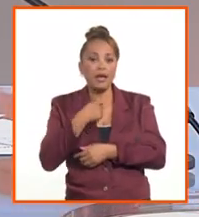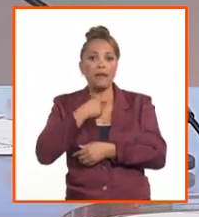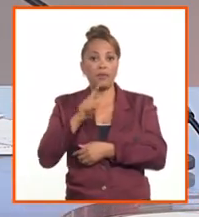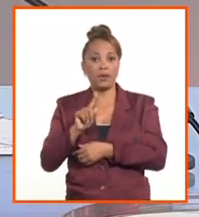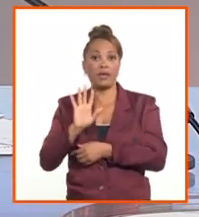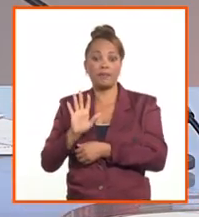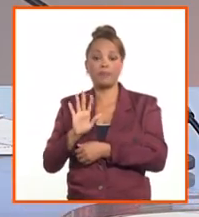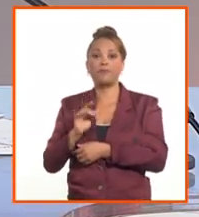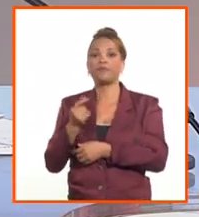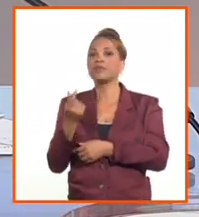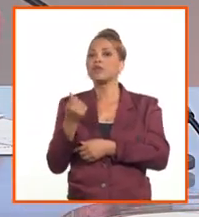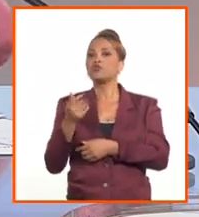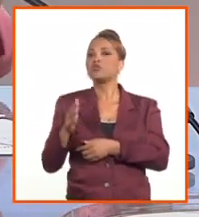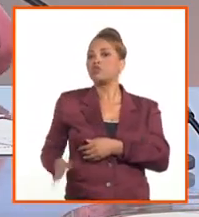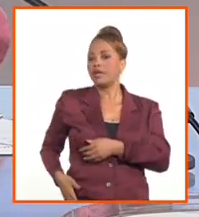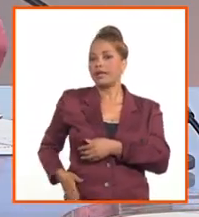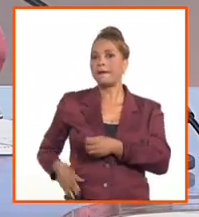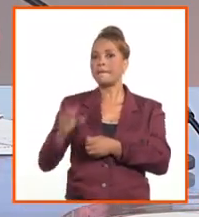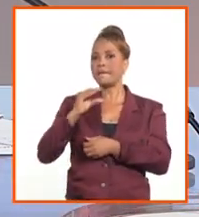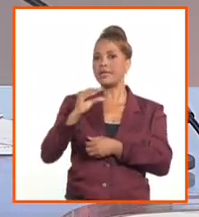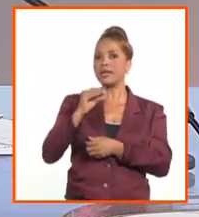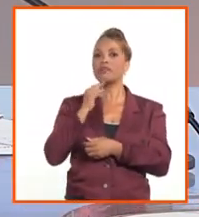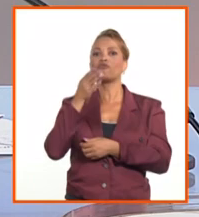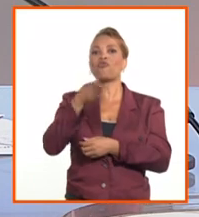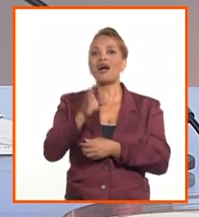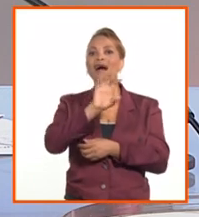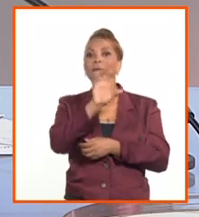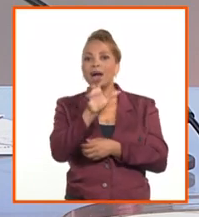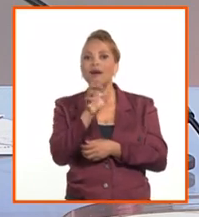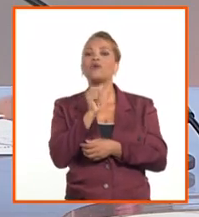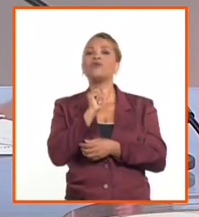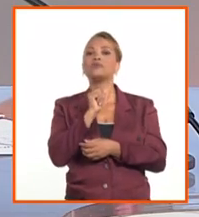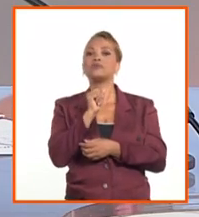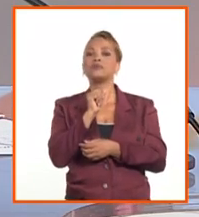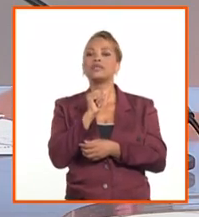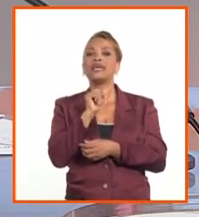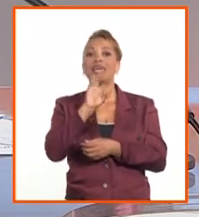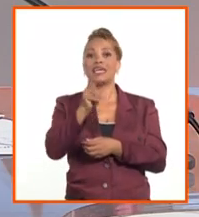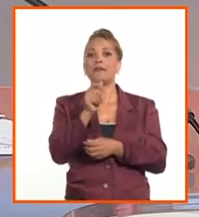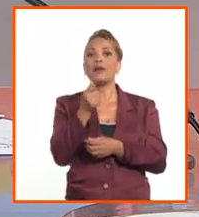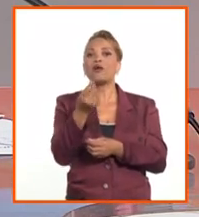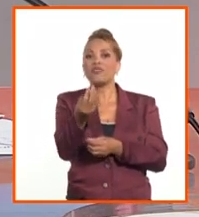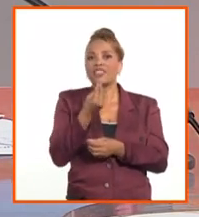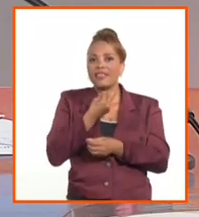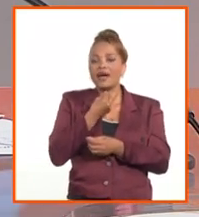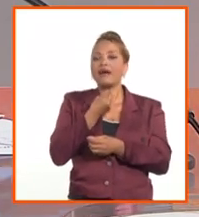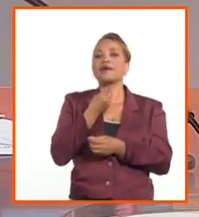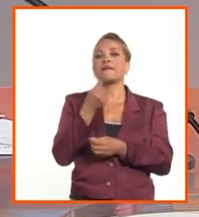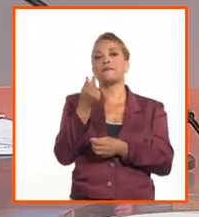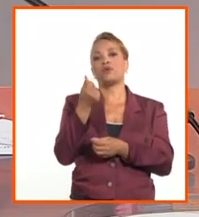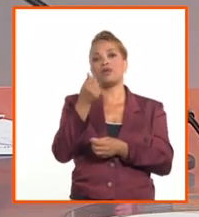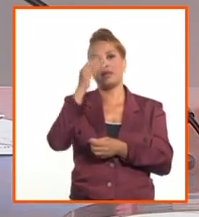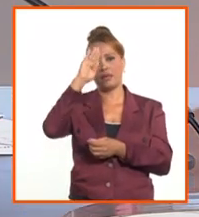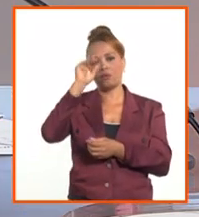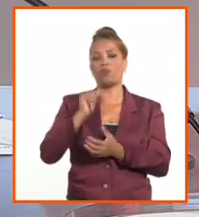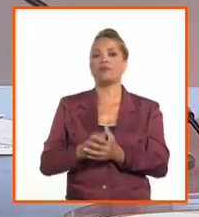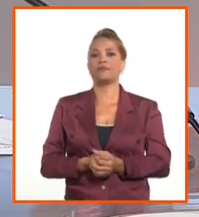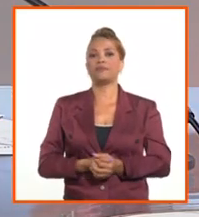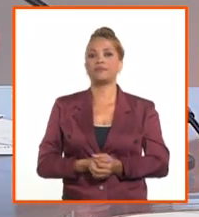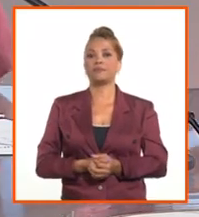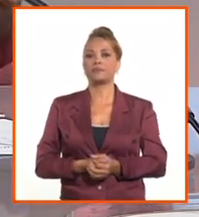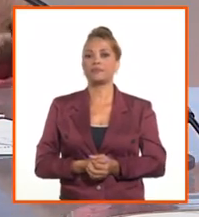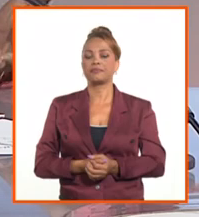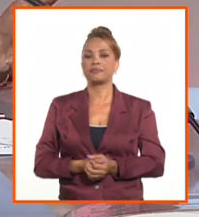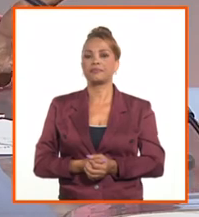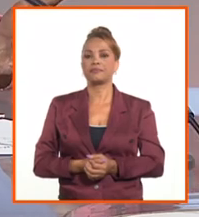moneda en billetes, usted va al banco y el banco le da la moneda nacional. Nosotros estamos, ¿cómo